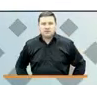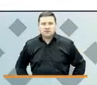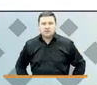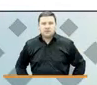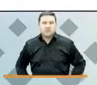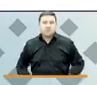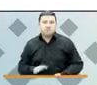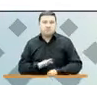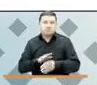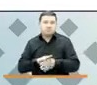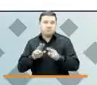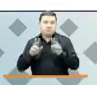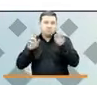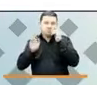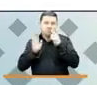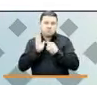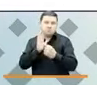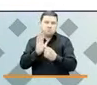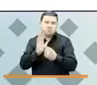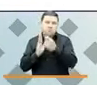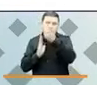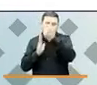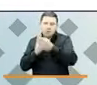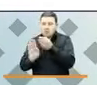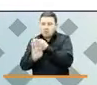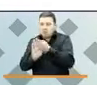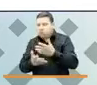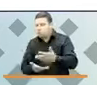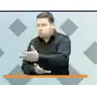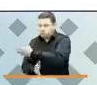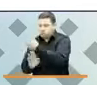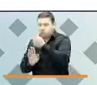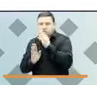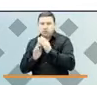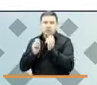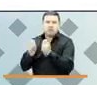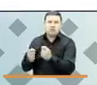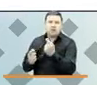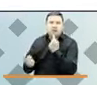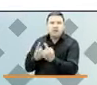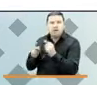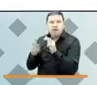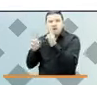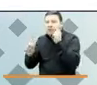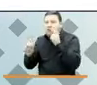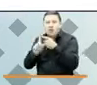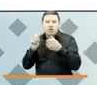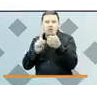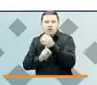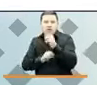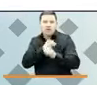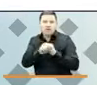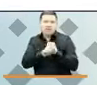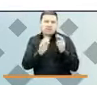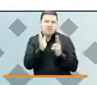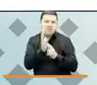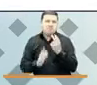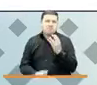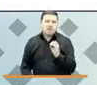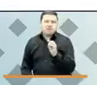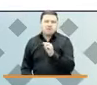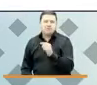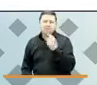Continuamos con esta audiencia pública de rendición de cuentas y el turno es para conversar sobre los logros de 2020 y los